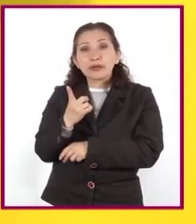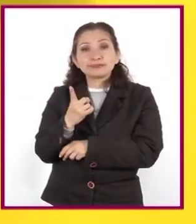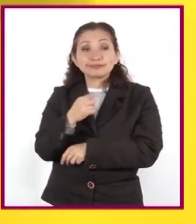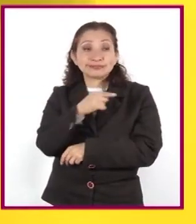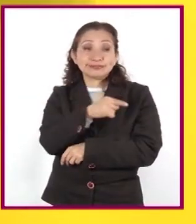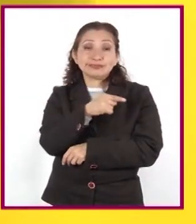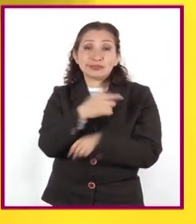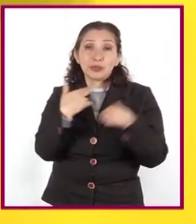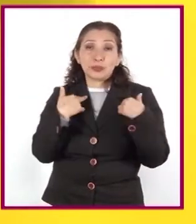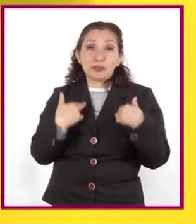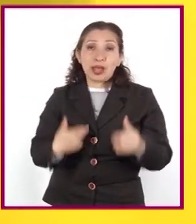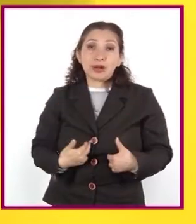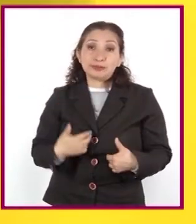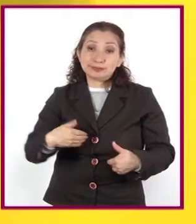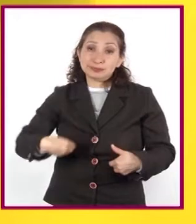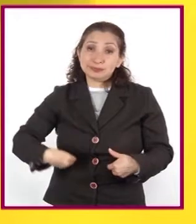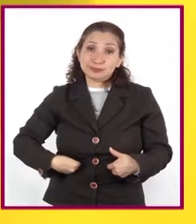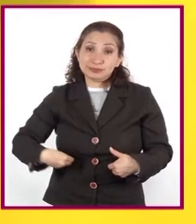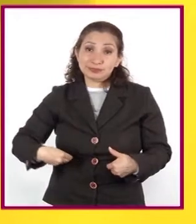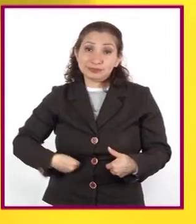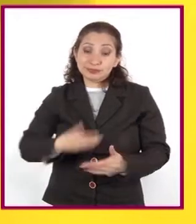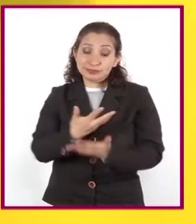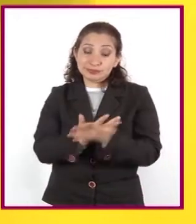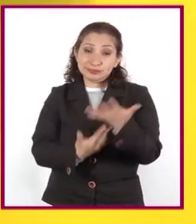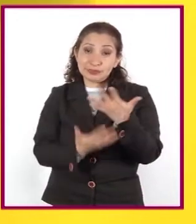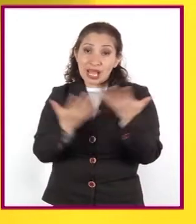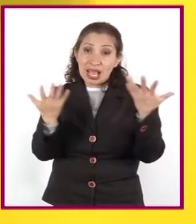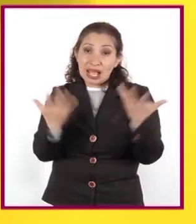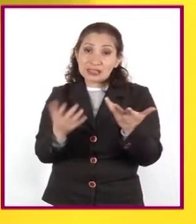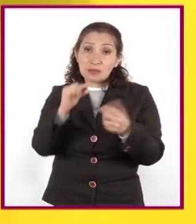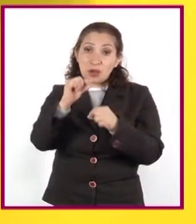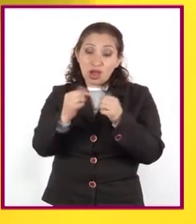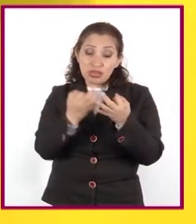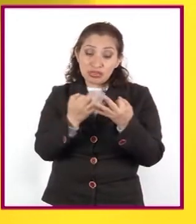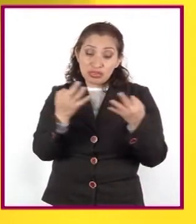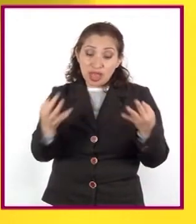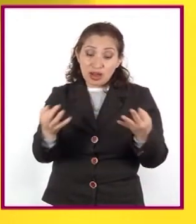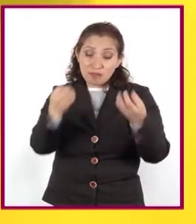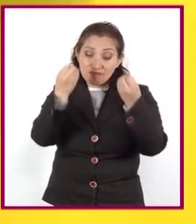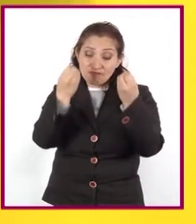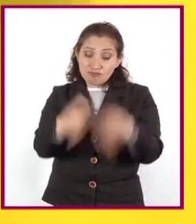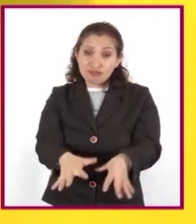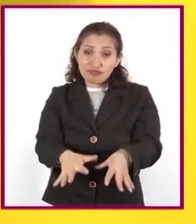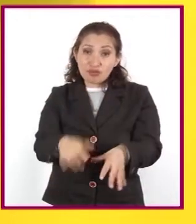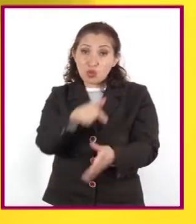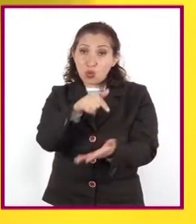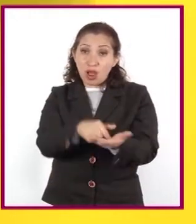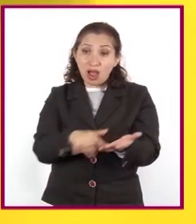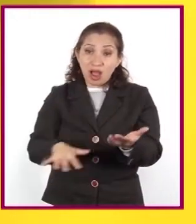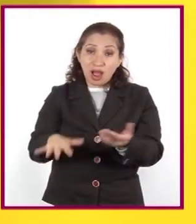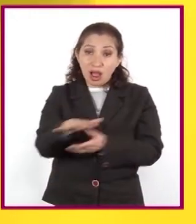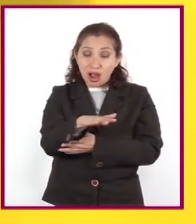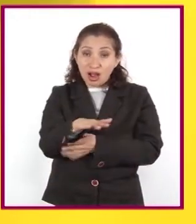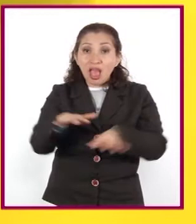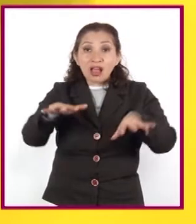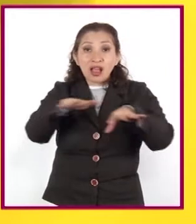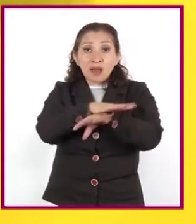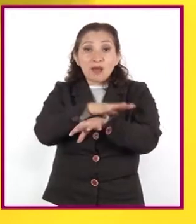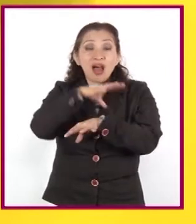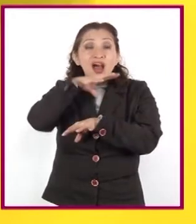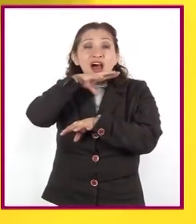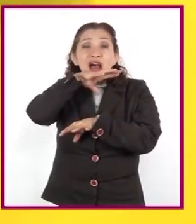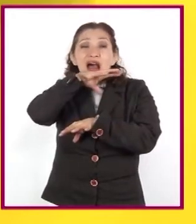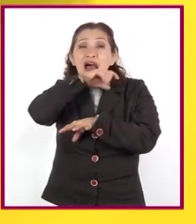las acciones de los seres humanos que han propiciado la degradación y pérdida de hábitats, el cambio climático,